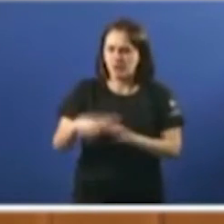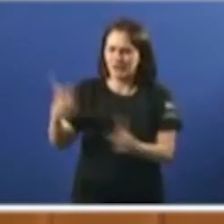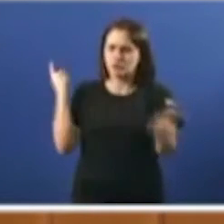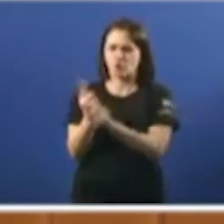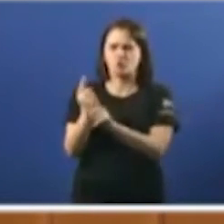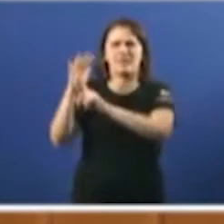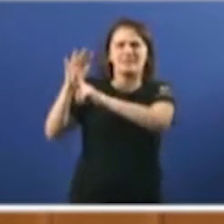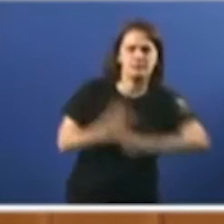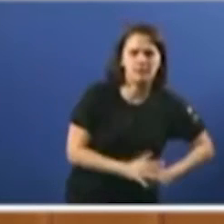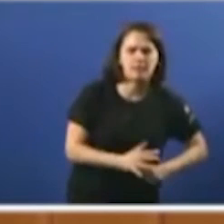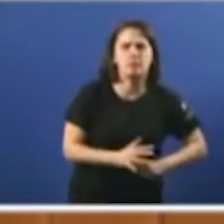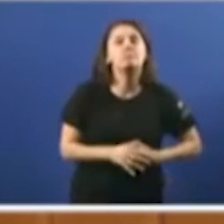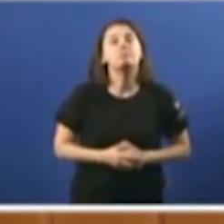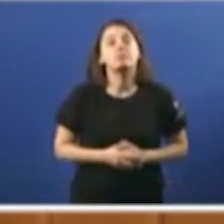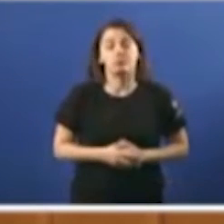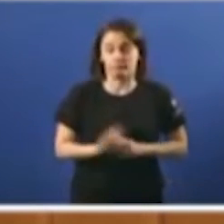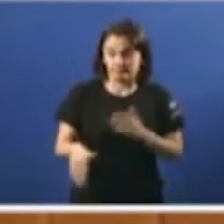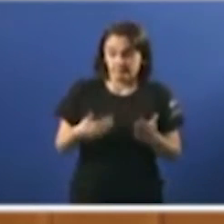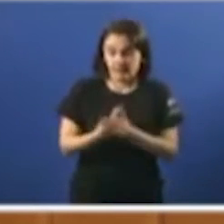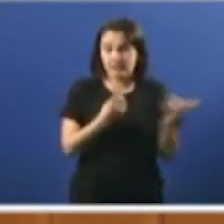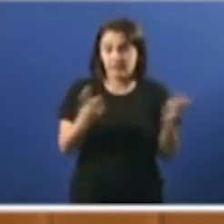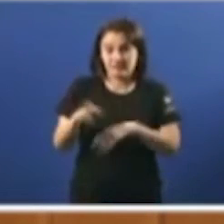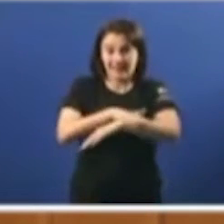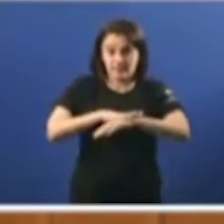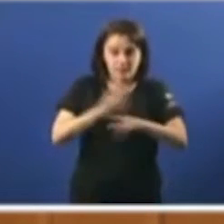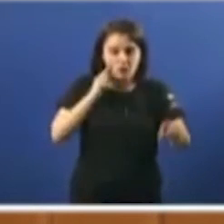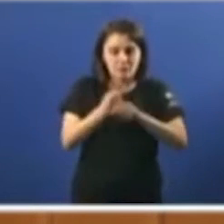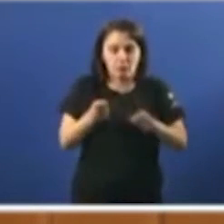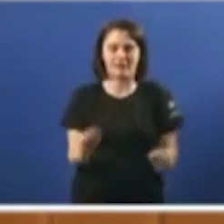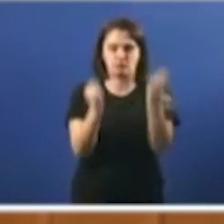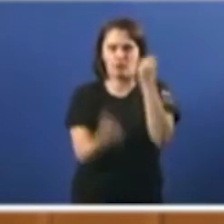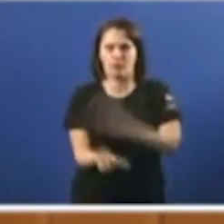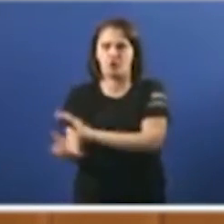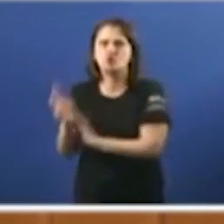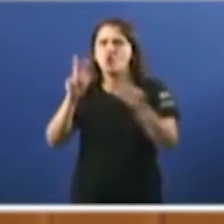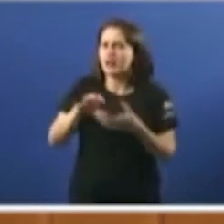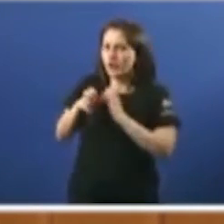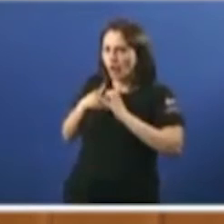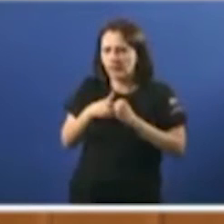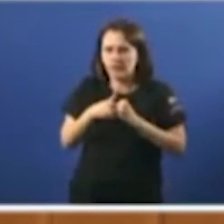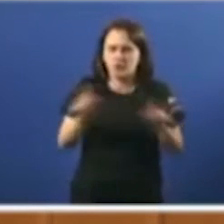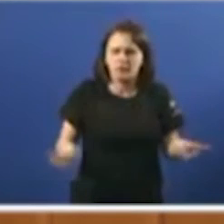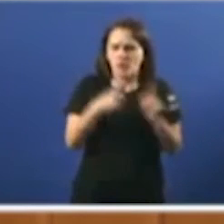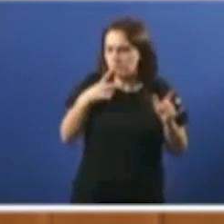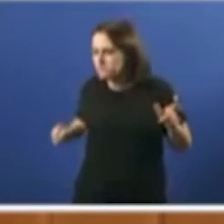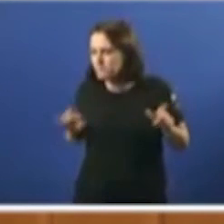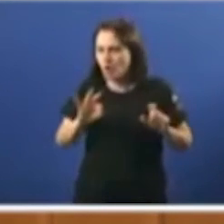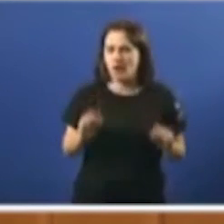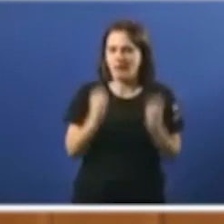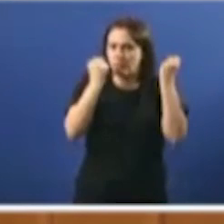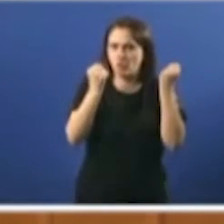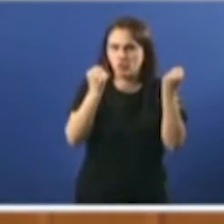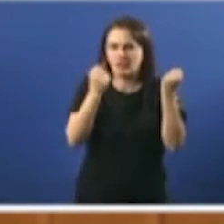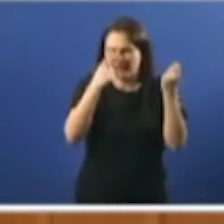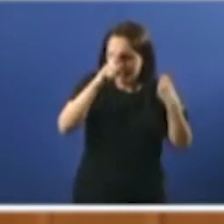discriminación e dende logo precisamos as administracións que actúen e non se xan cómplices por acción ou por omisión. Nese senso temos que